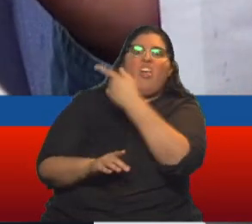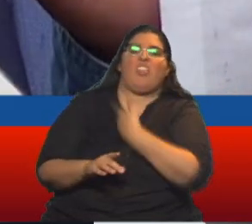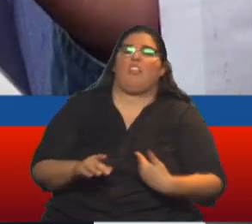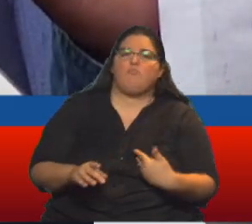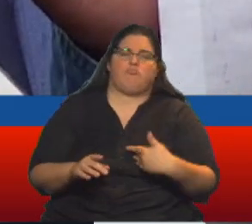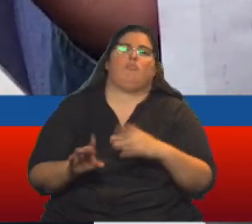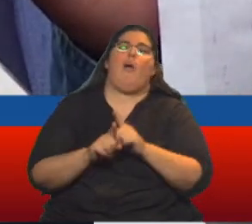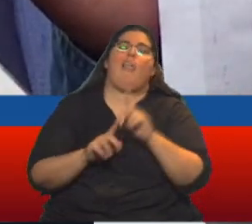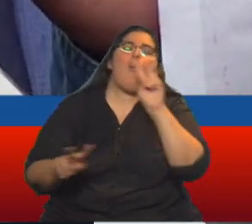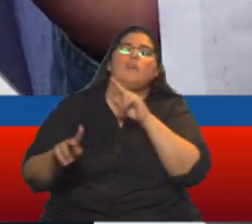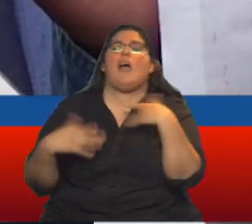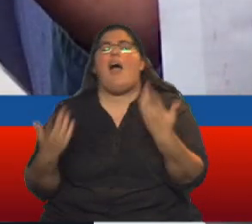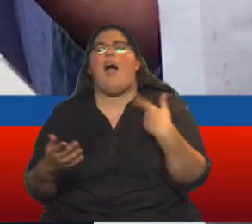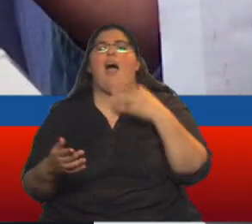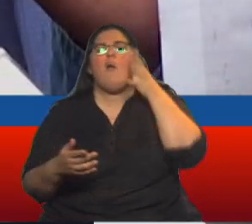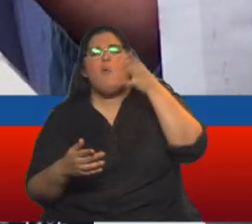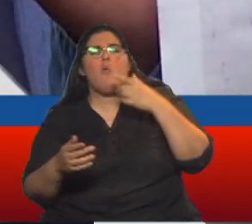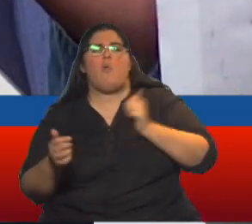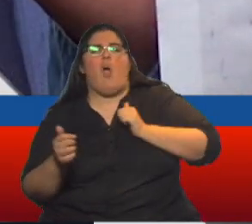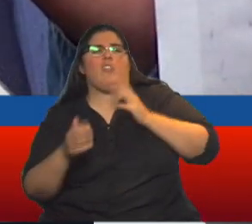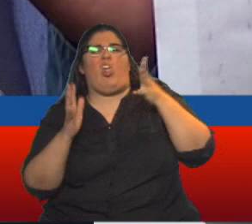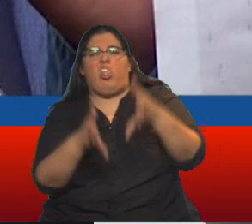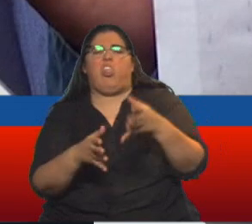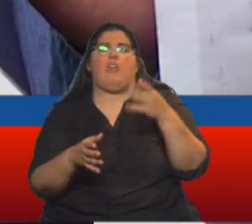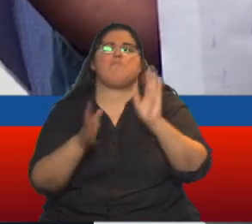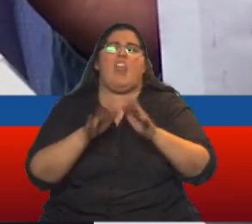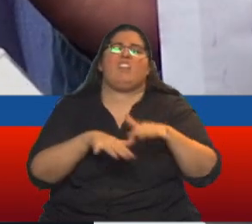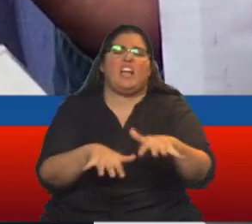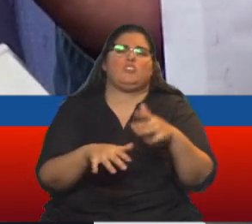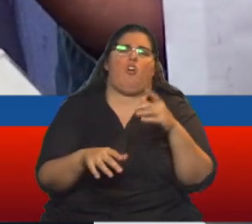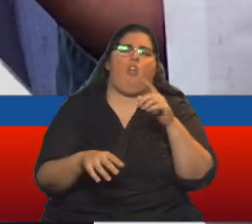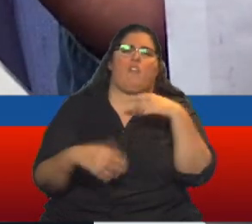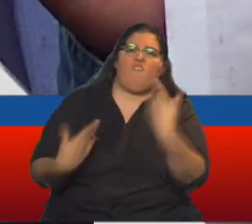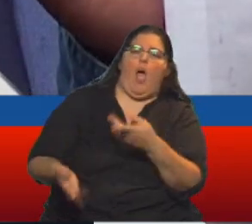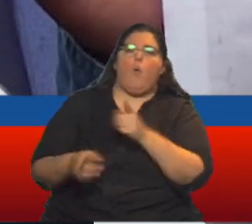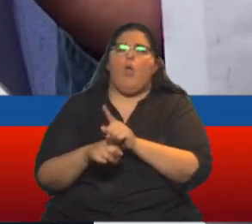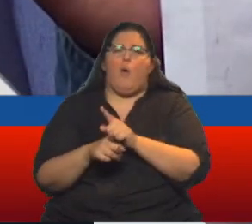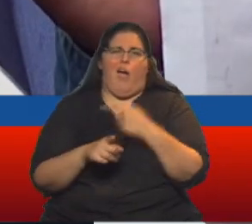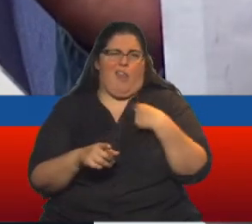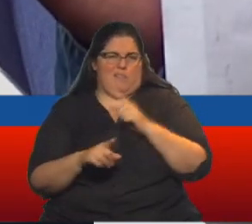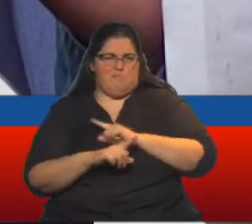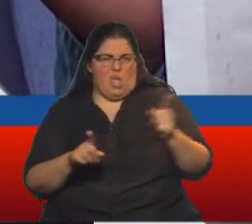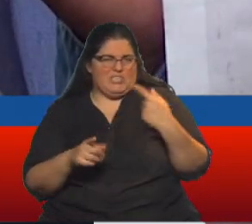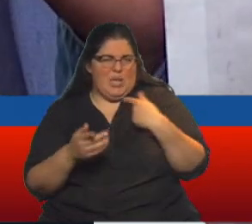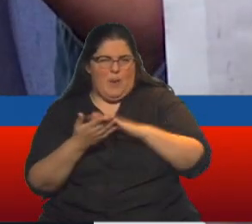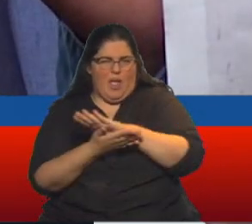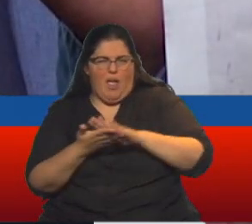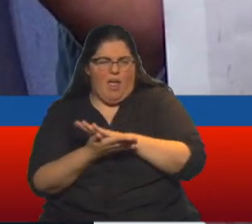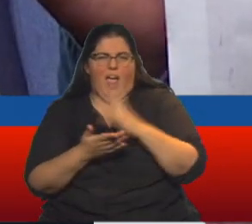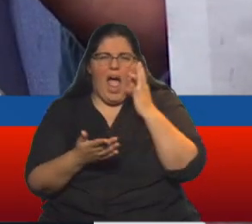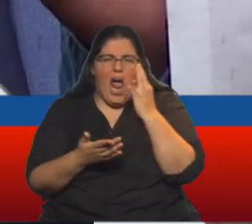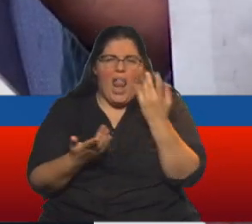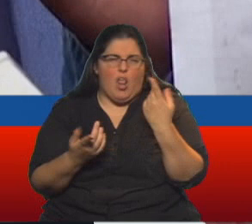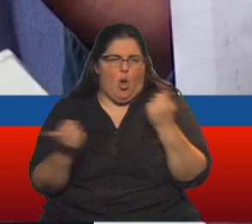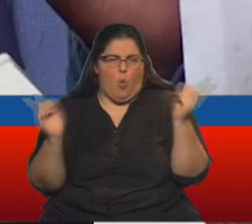fue complaciente con los usos excesivos de la fuerza pública sobre las manifestaciones y sobre la base de eso es imposible tramitar cualquier tipo de